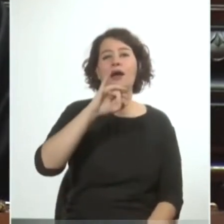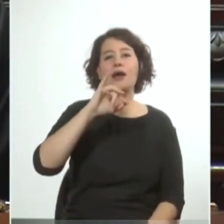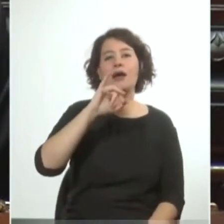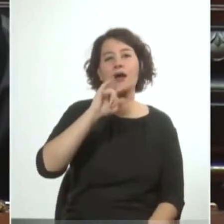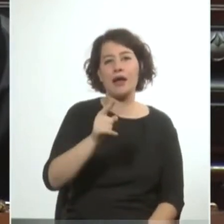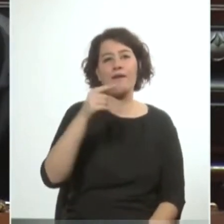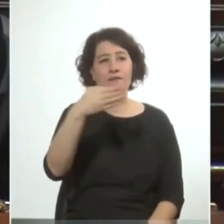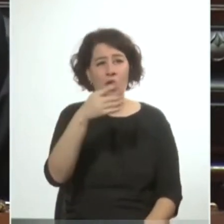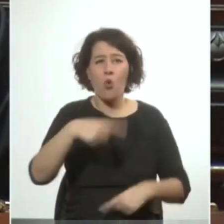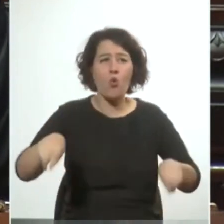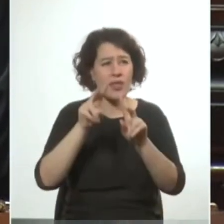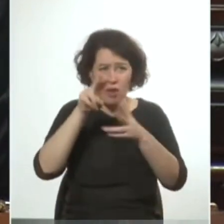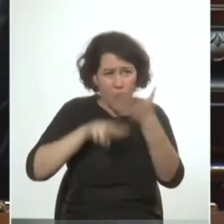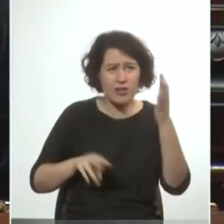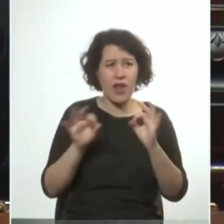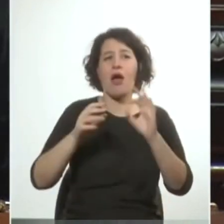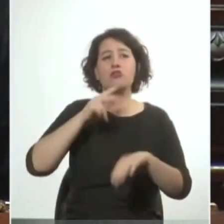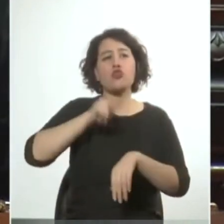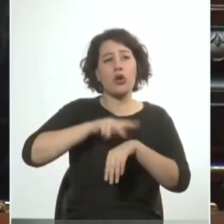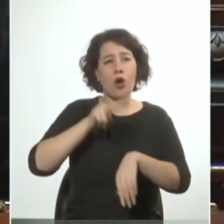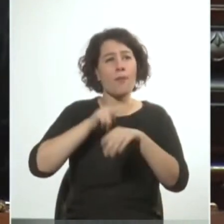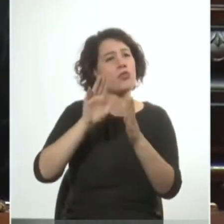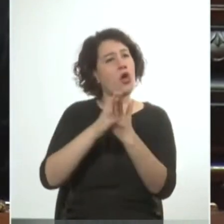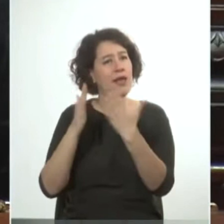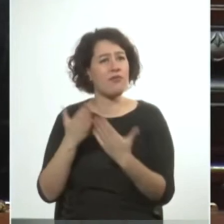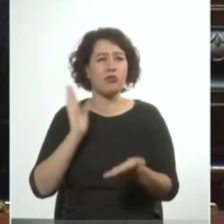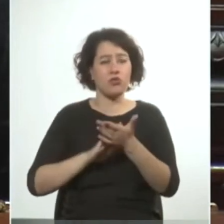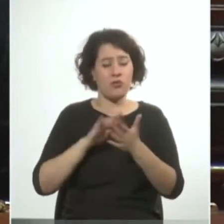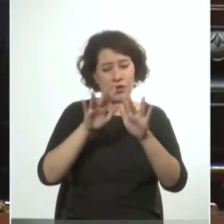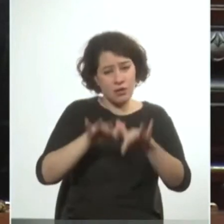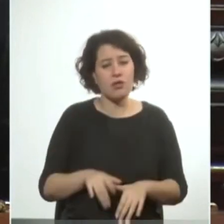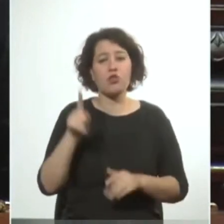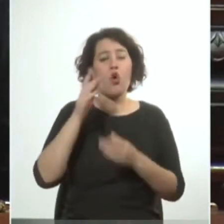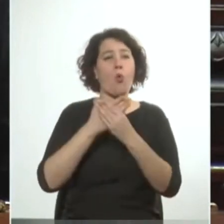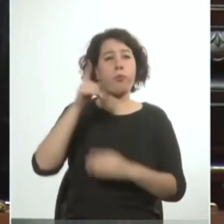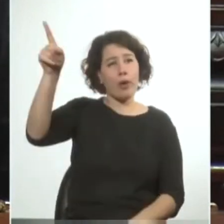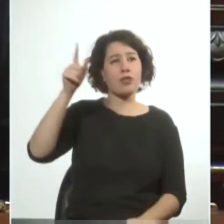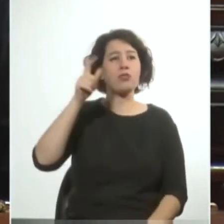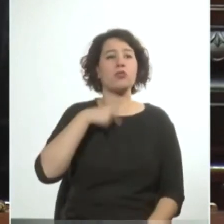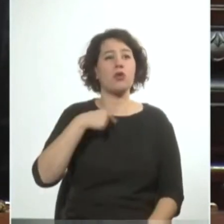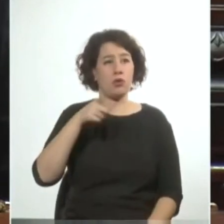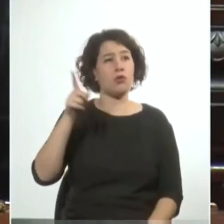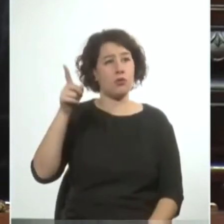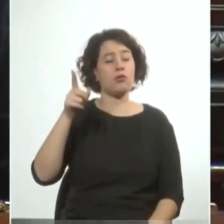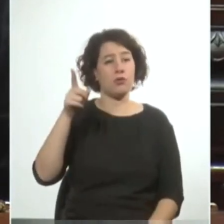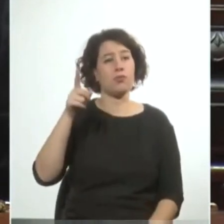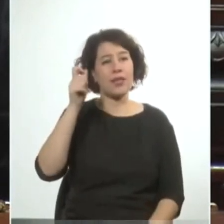leído yo les puedo recomendar algún libro también de la desclasificación de documentos de la inteligencia chica